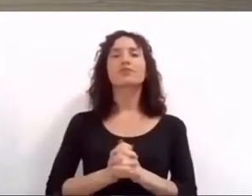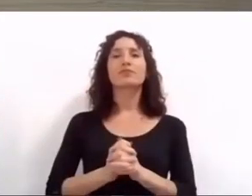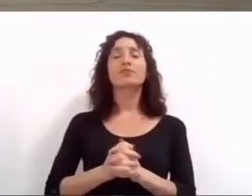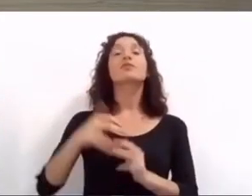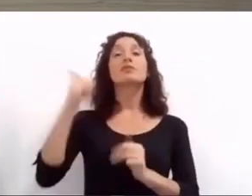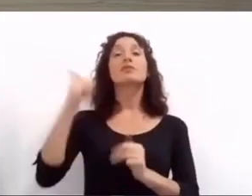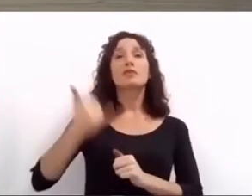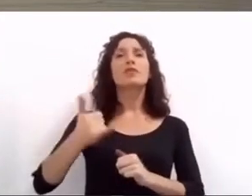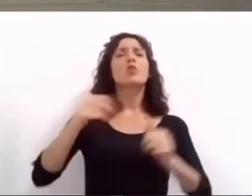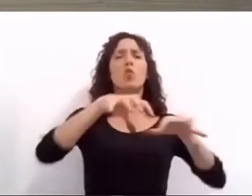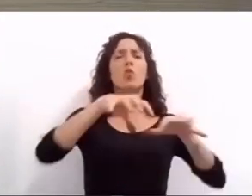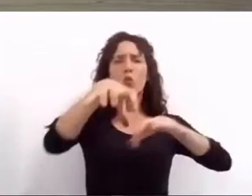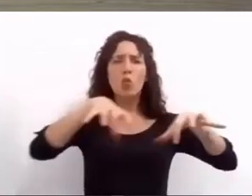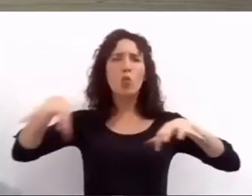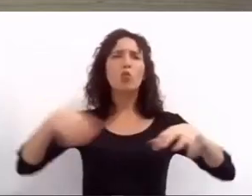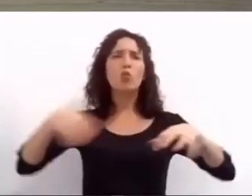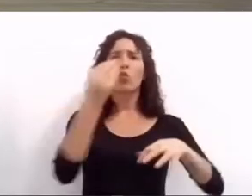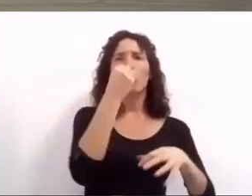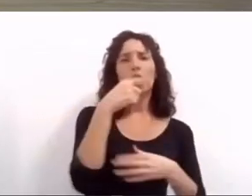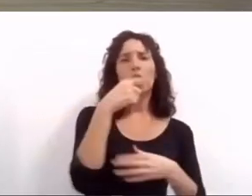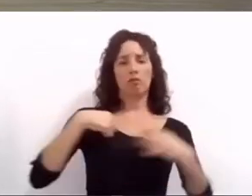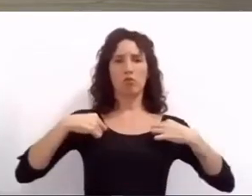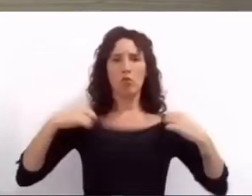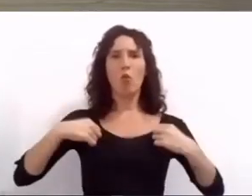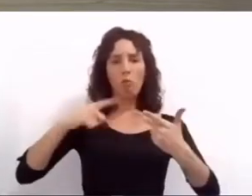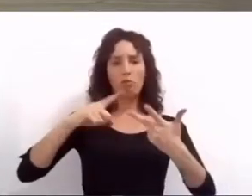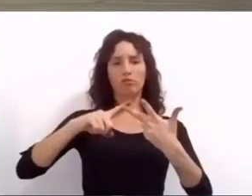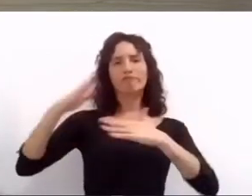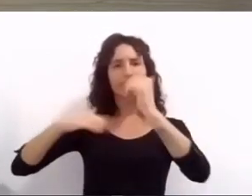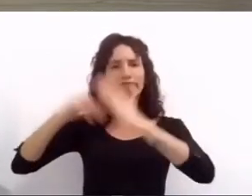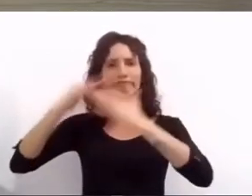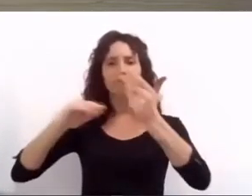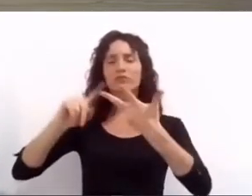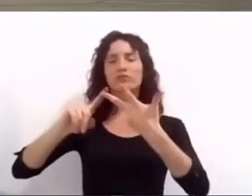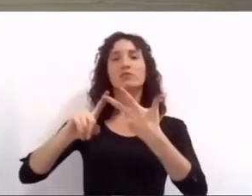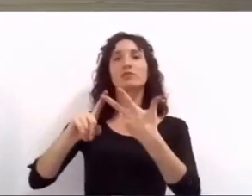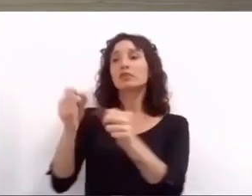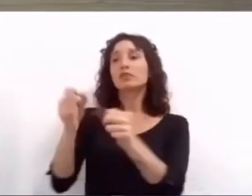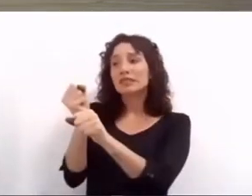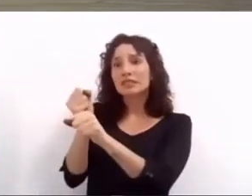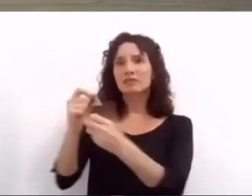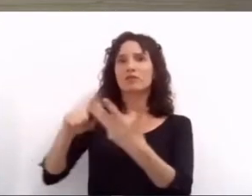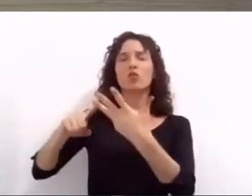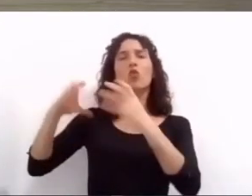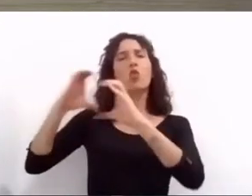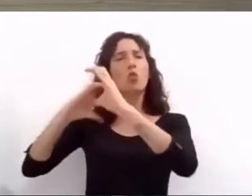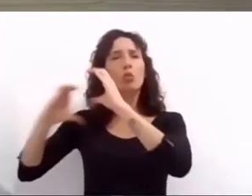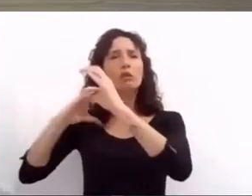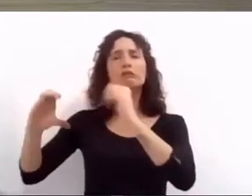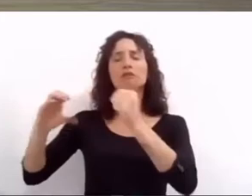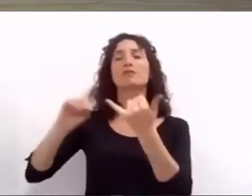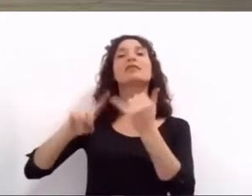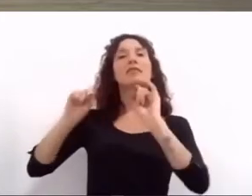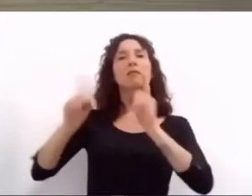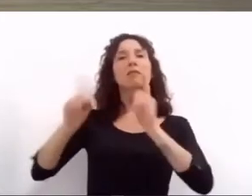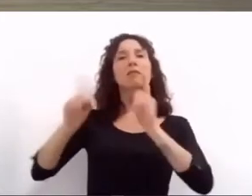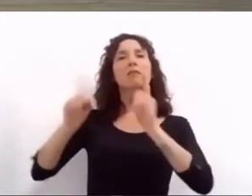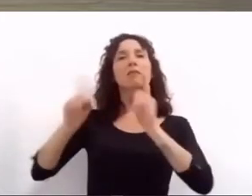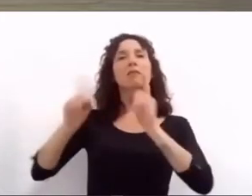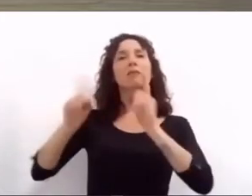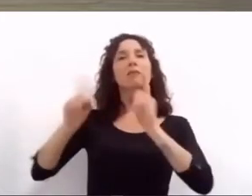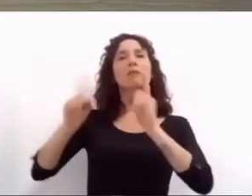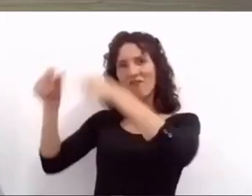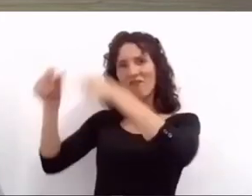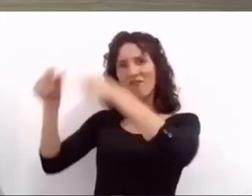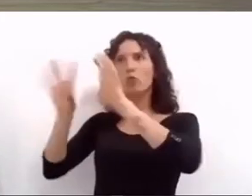productivas de alimentos huertas textil construcción oficios tradicionales comunicación y empleos verdes para